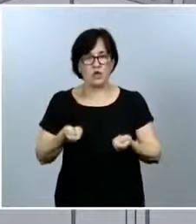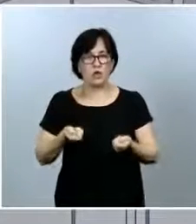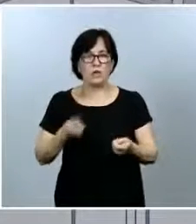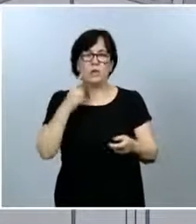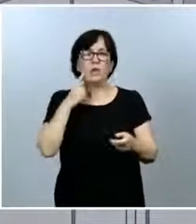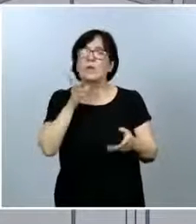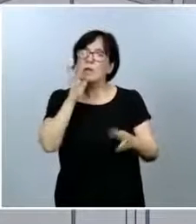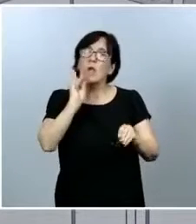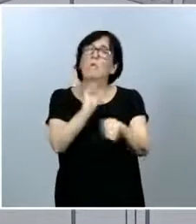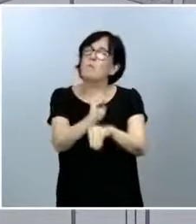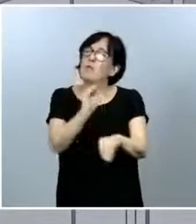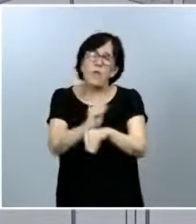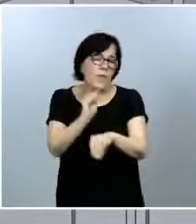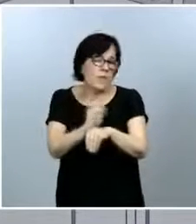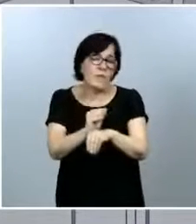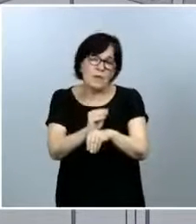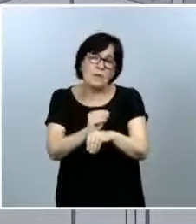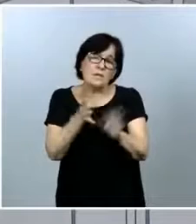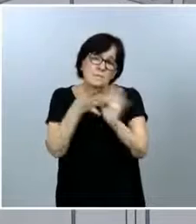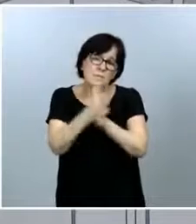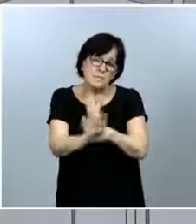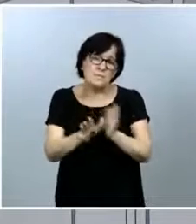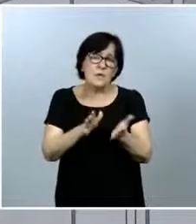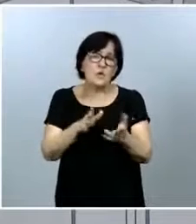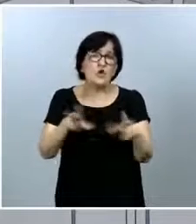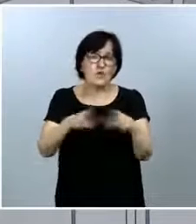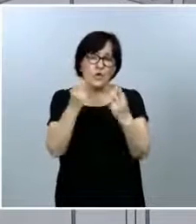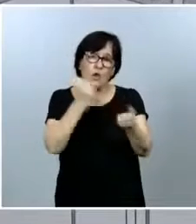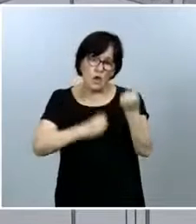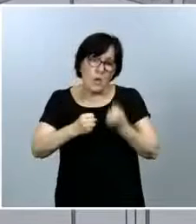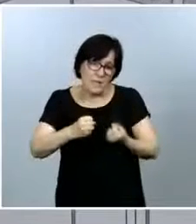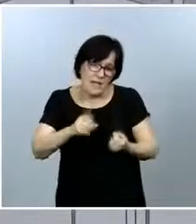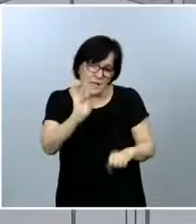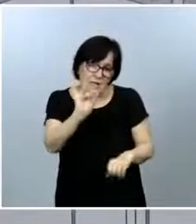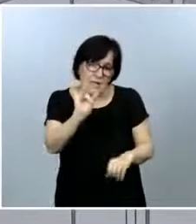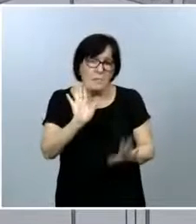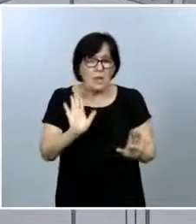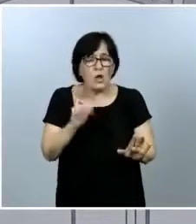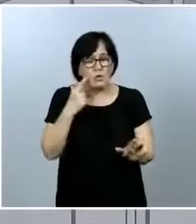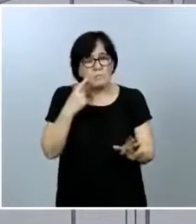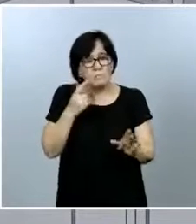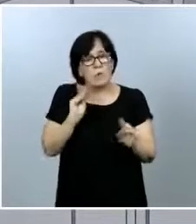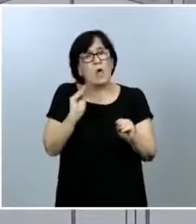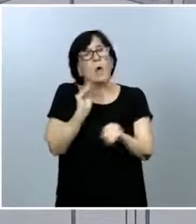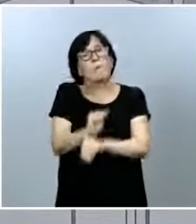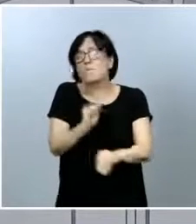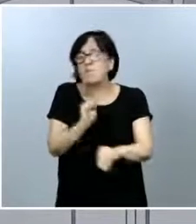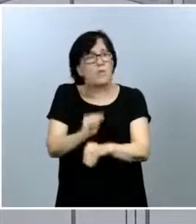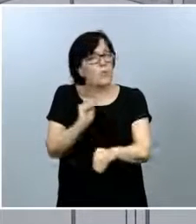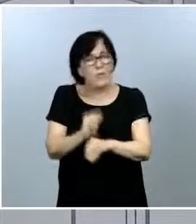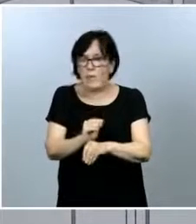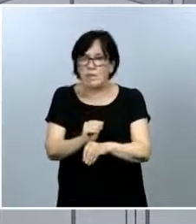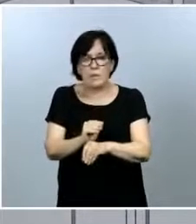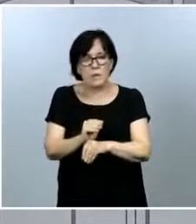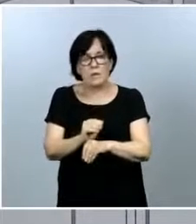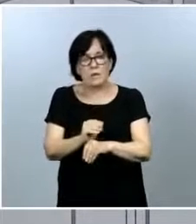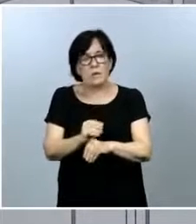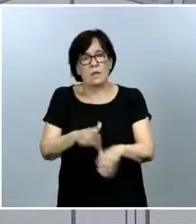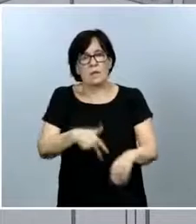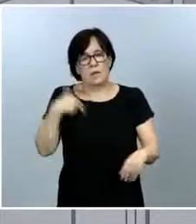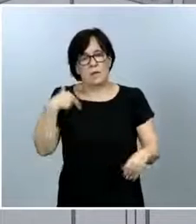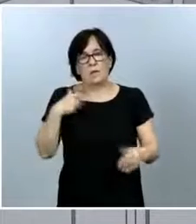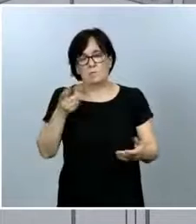prudencia que tiene sus implicaciones socioeconómicas está claro pero yo creo que es un gesto de prudencia que en general nos